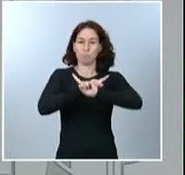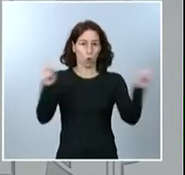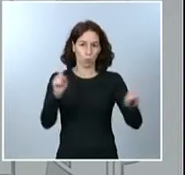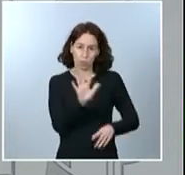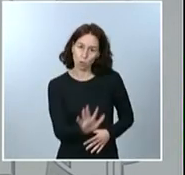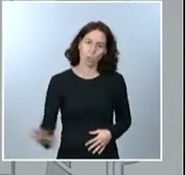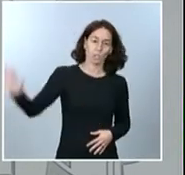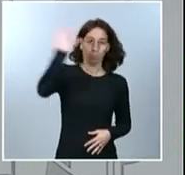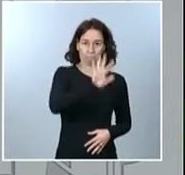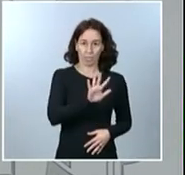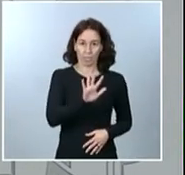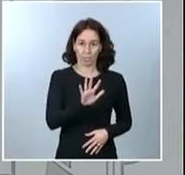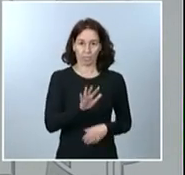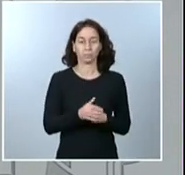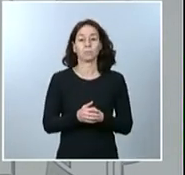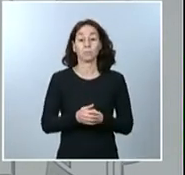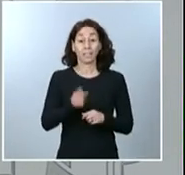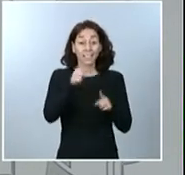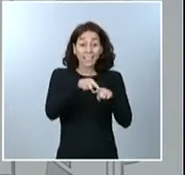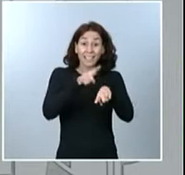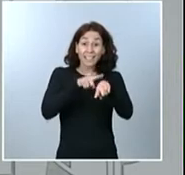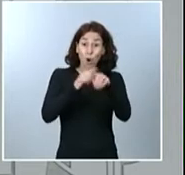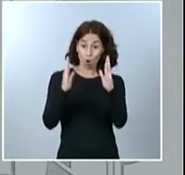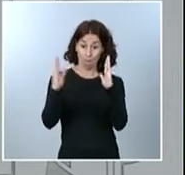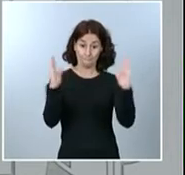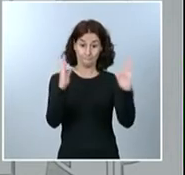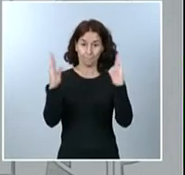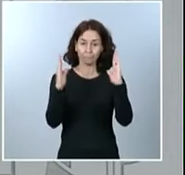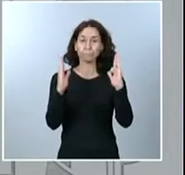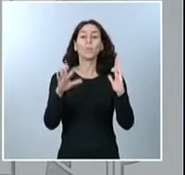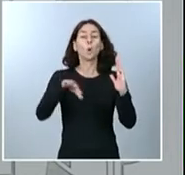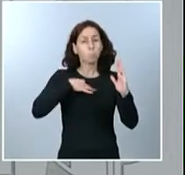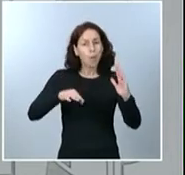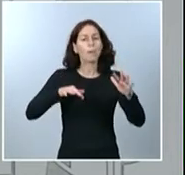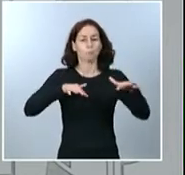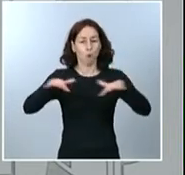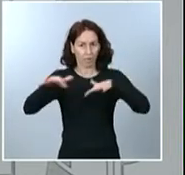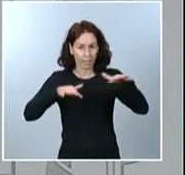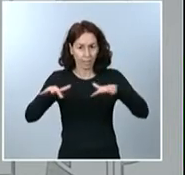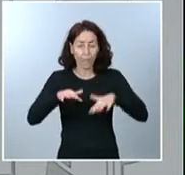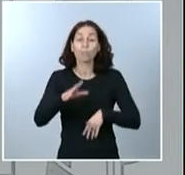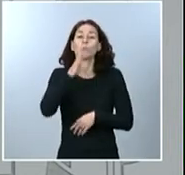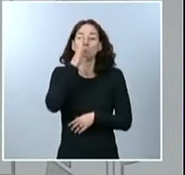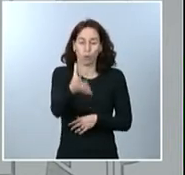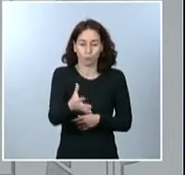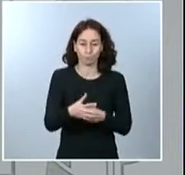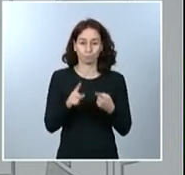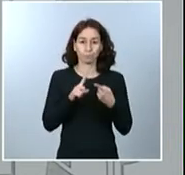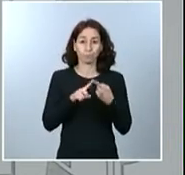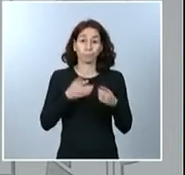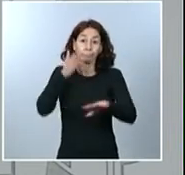se podrá circular en esa franja horaria por las causas justificadas establecidas en la norma. Por ejemplo, adquirir medicamentos,